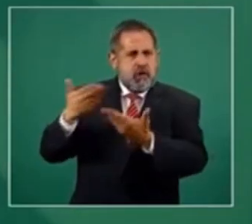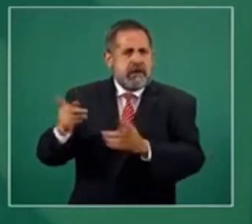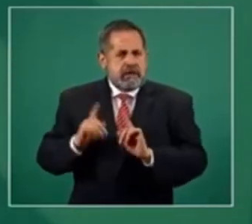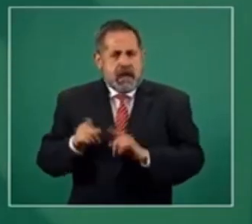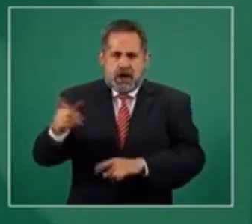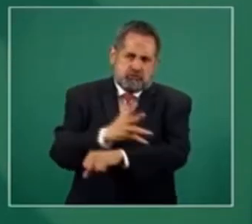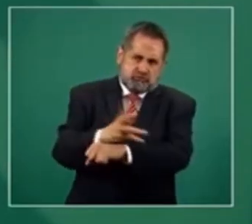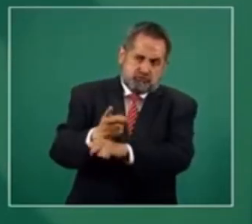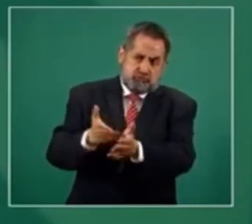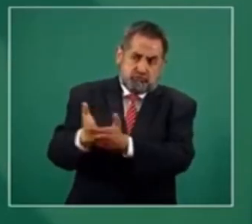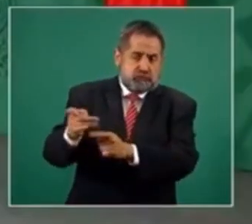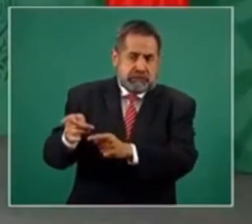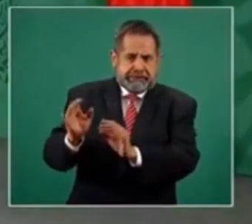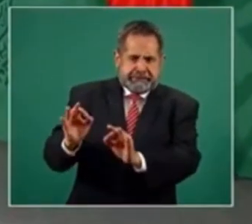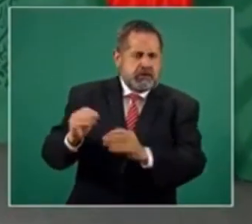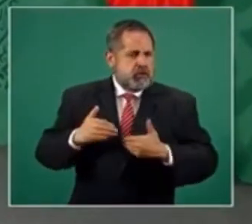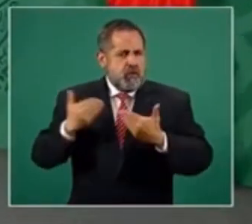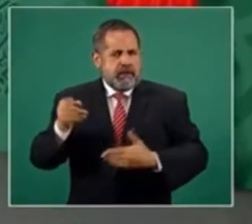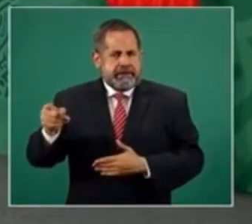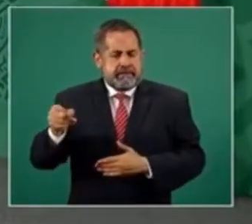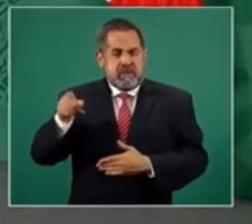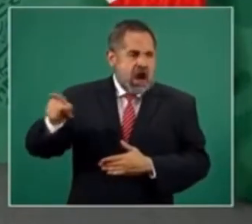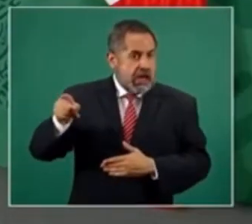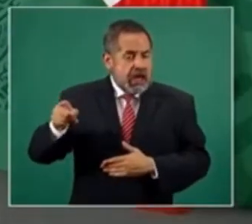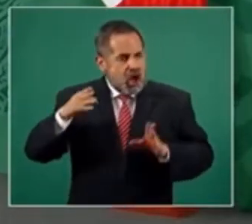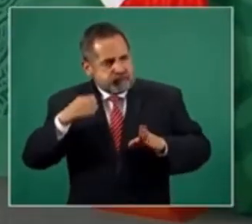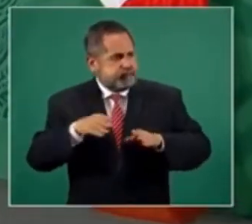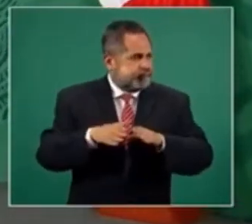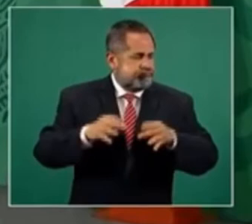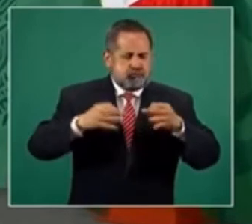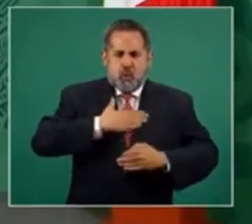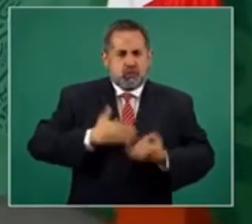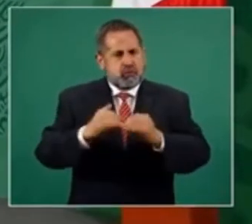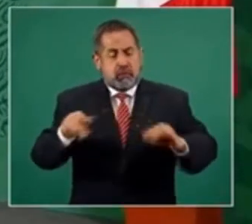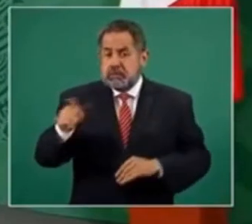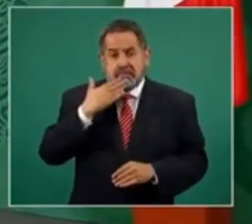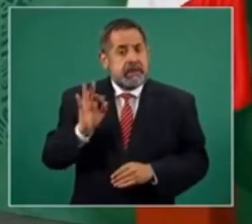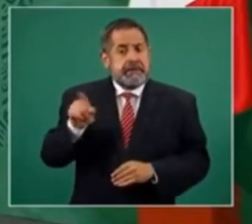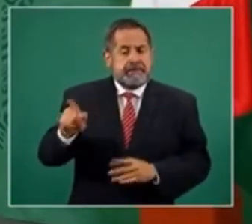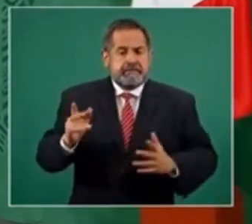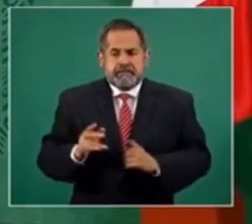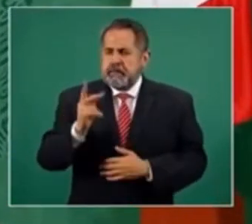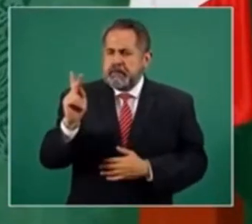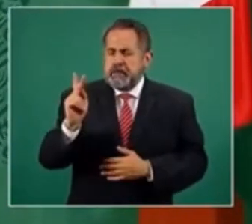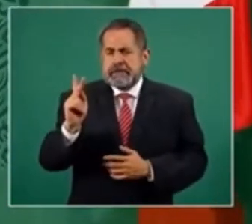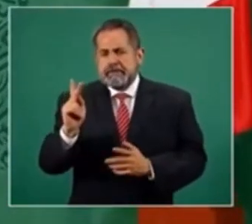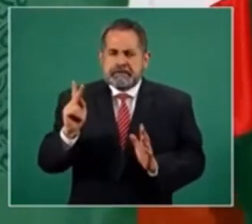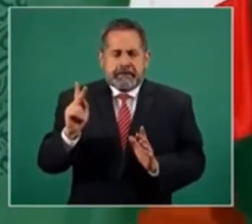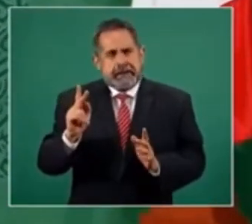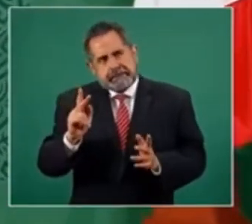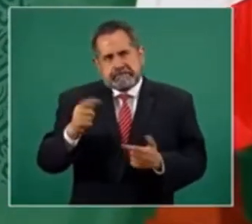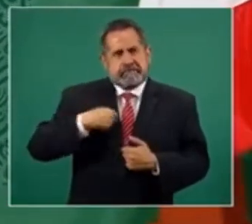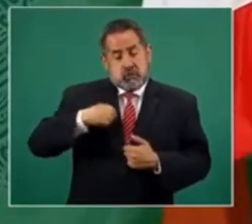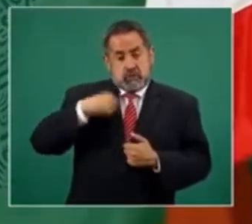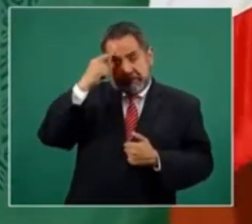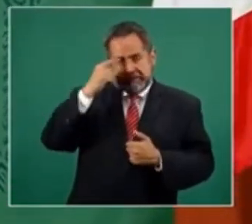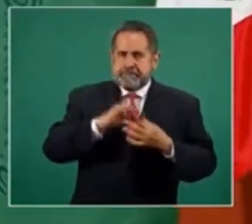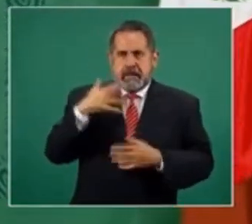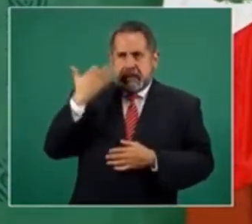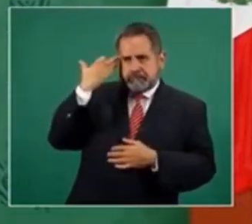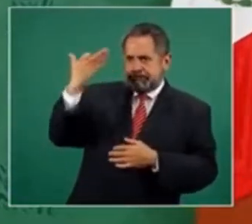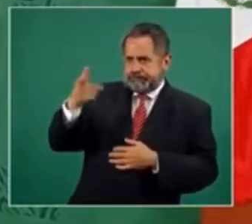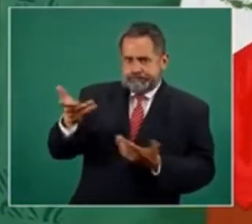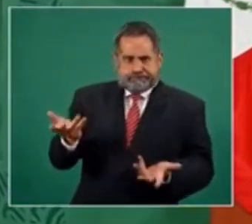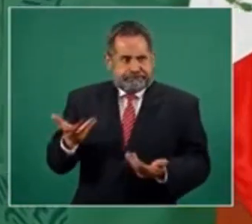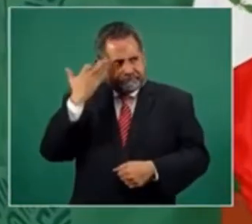es un hombre íntegro y comprometido con la impartición de justicia. Sin embargo, coincido de que ya